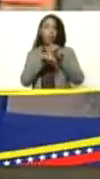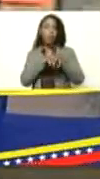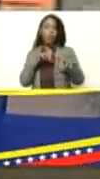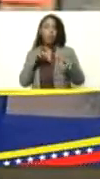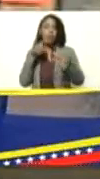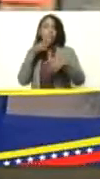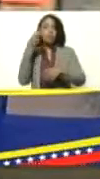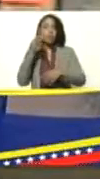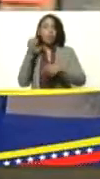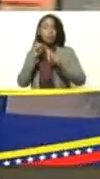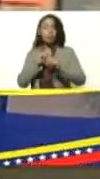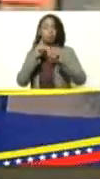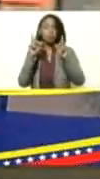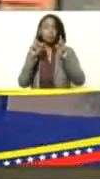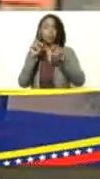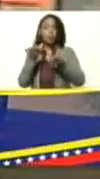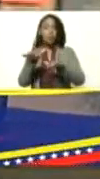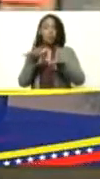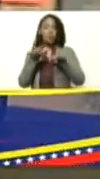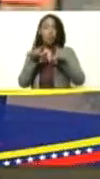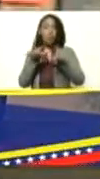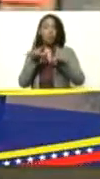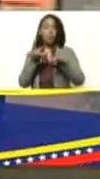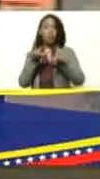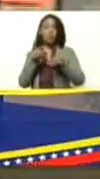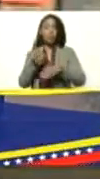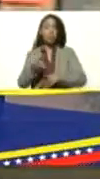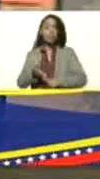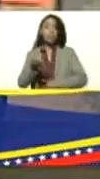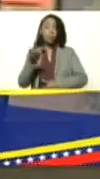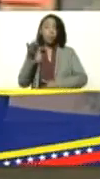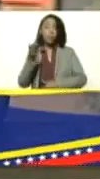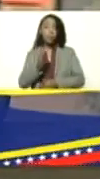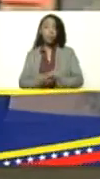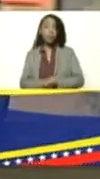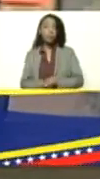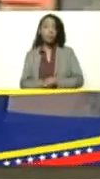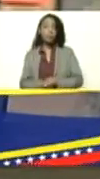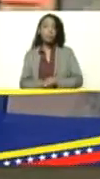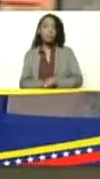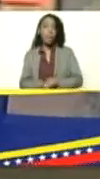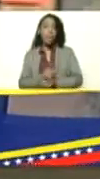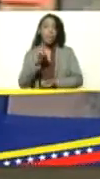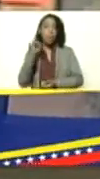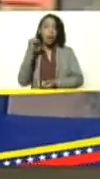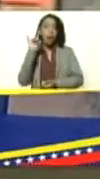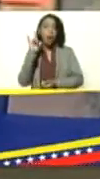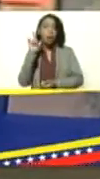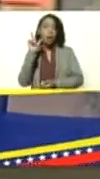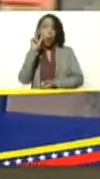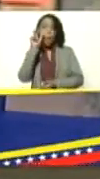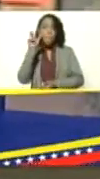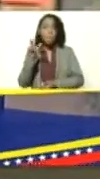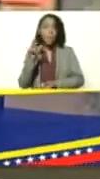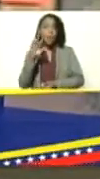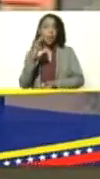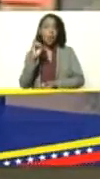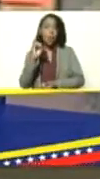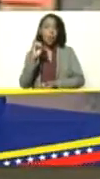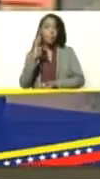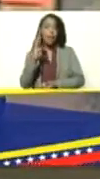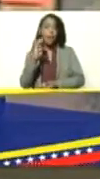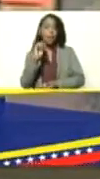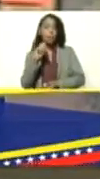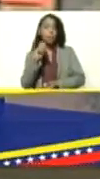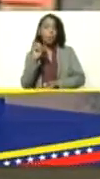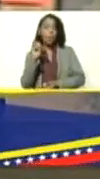admirable hermosa imponente también está Roberto Jesús Lugo Briseño propietario